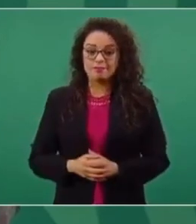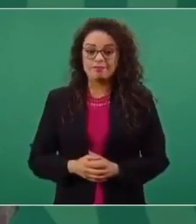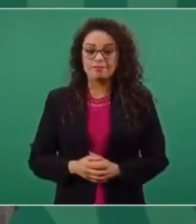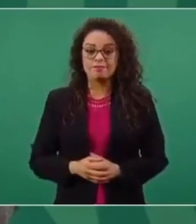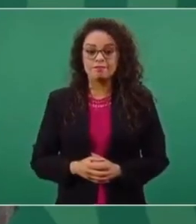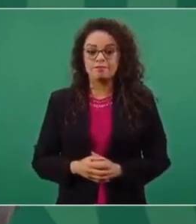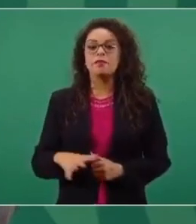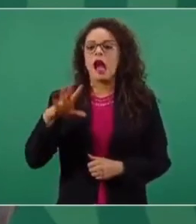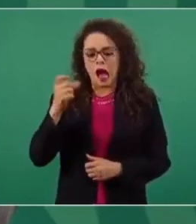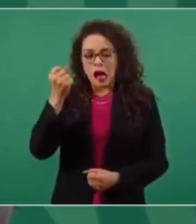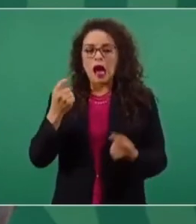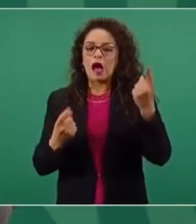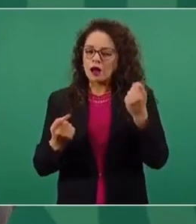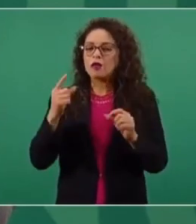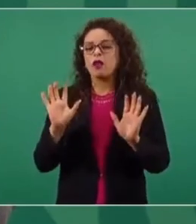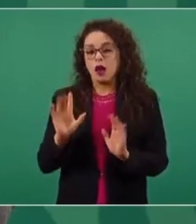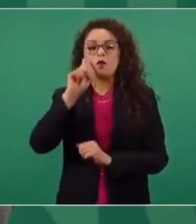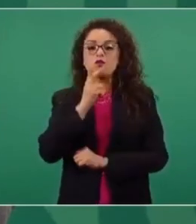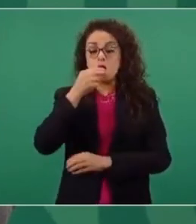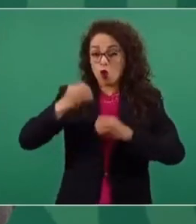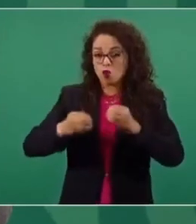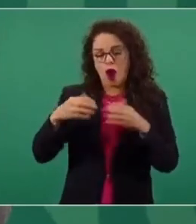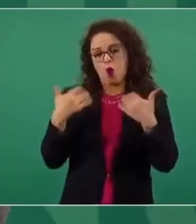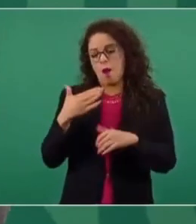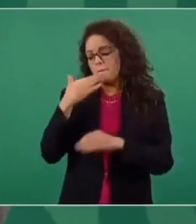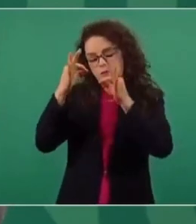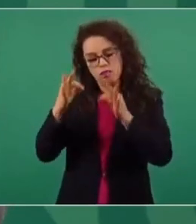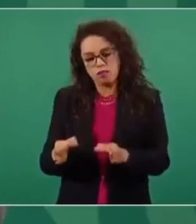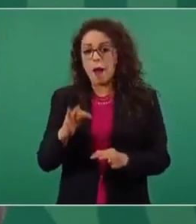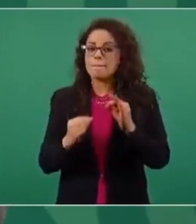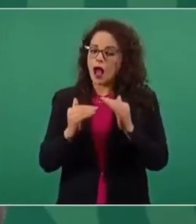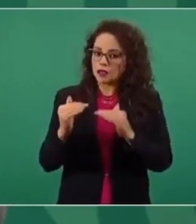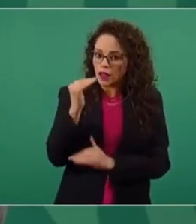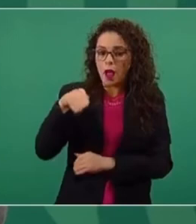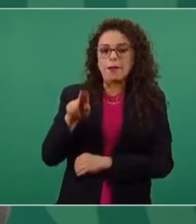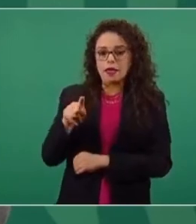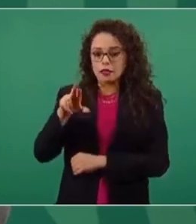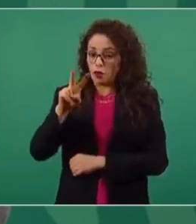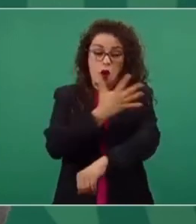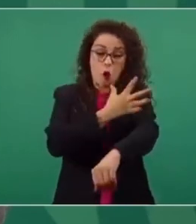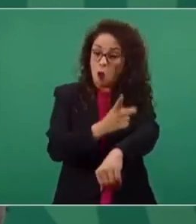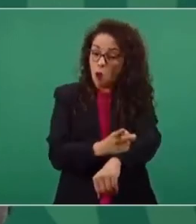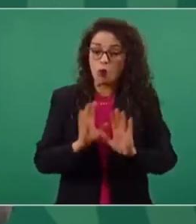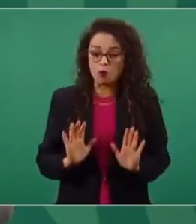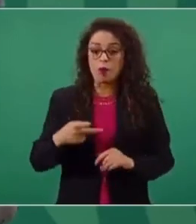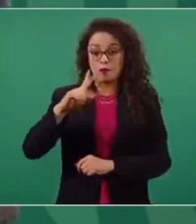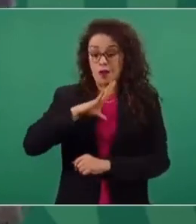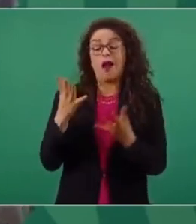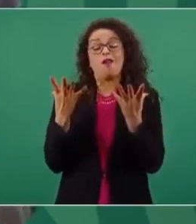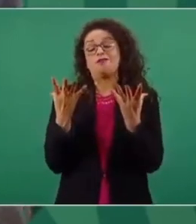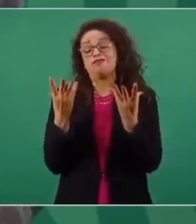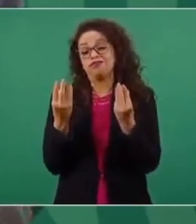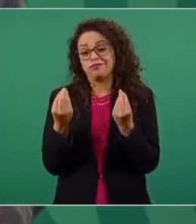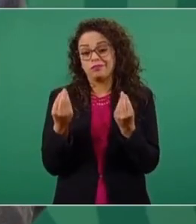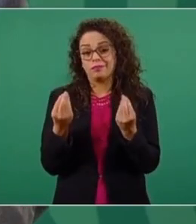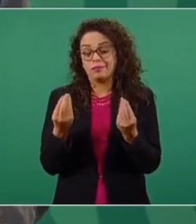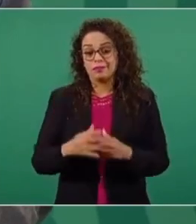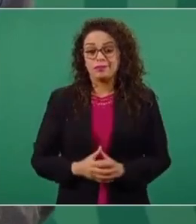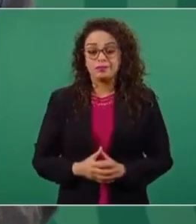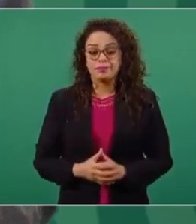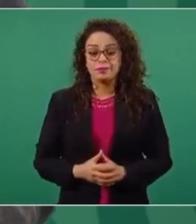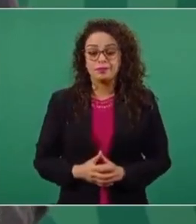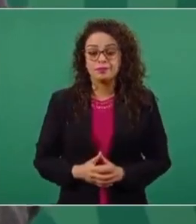Con honrosas excepciones. Hay jueces muy buenos, mujeres y hombres, y magistrados, y ministros rectos. Pero sí hay muchos que